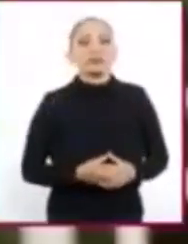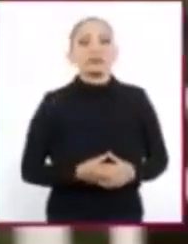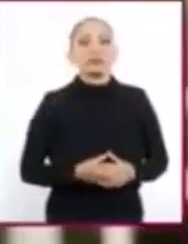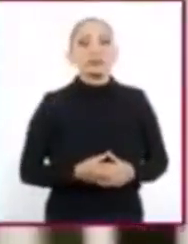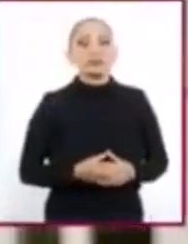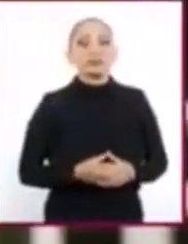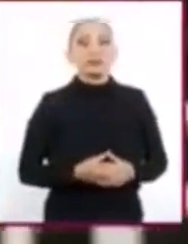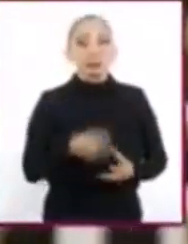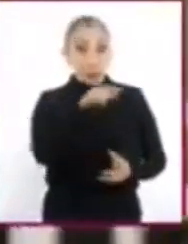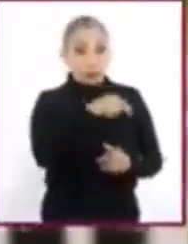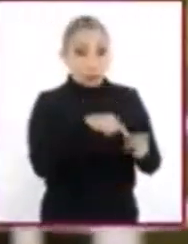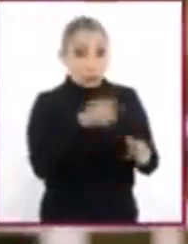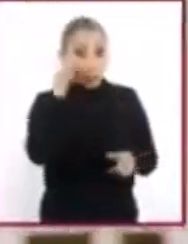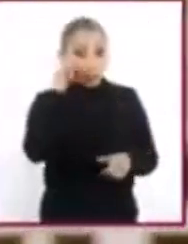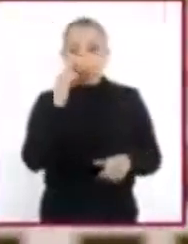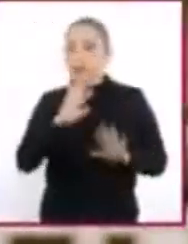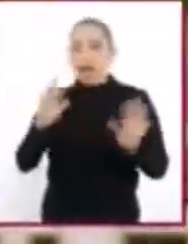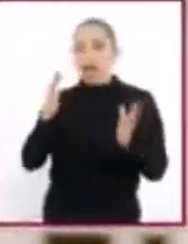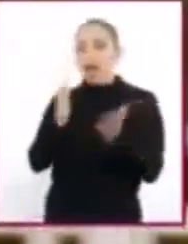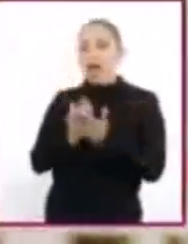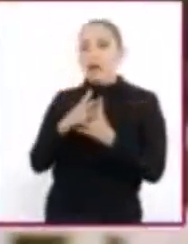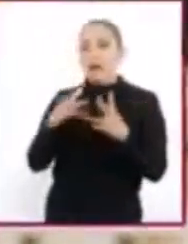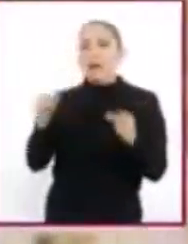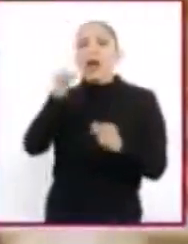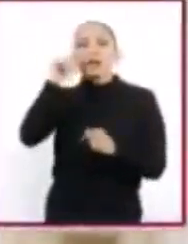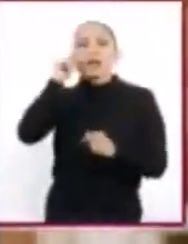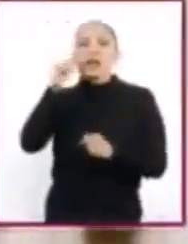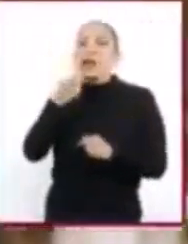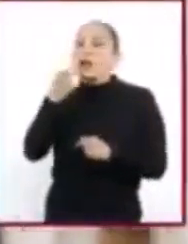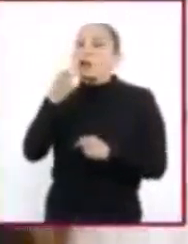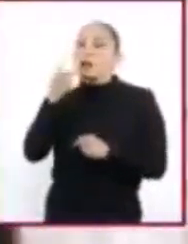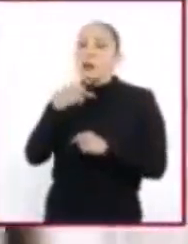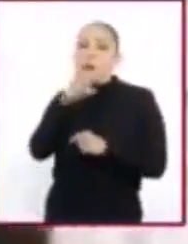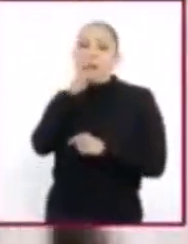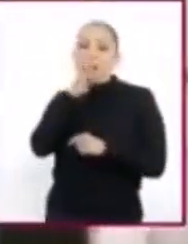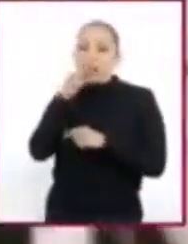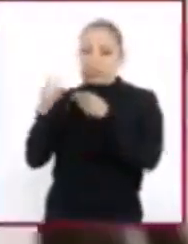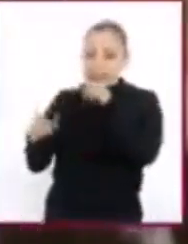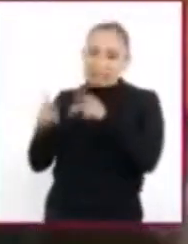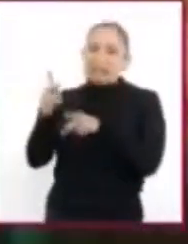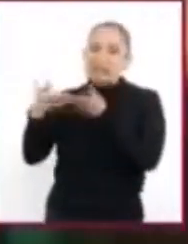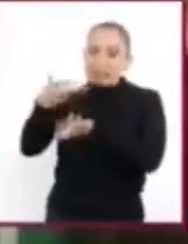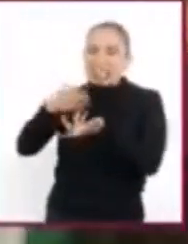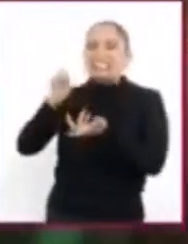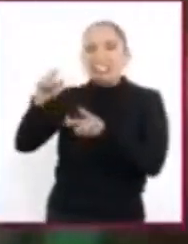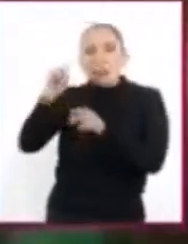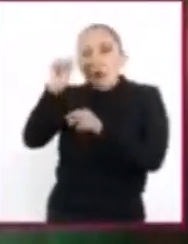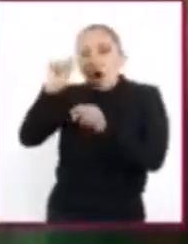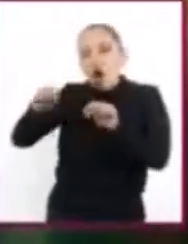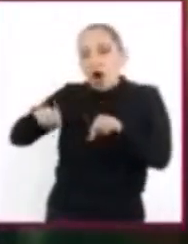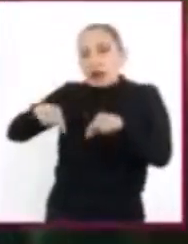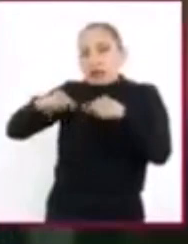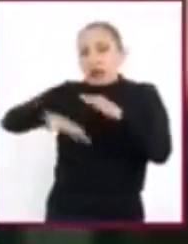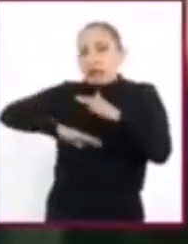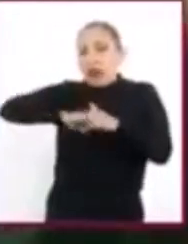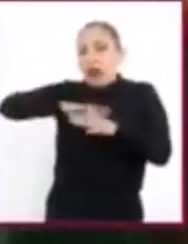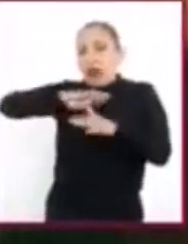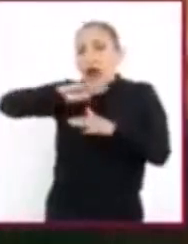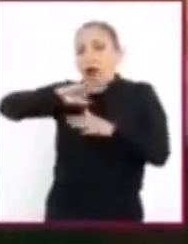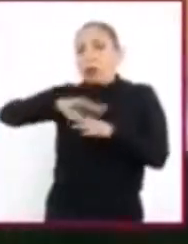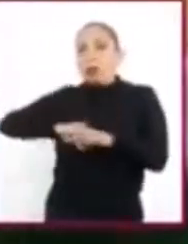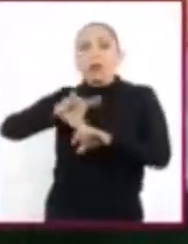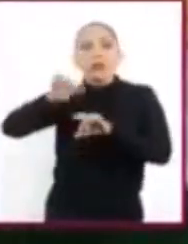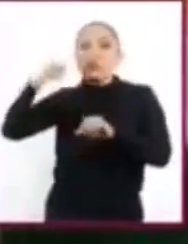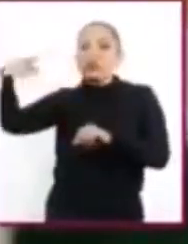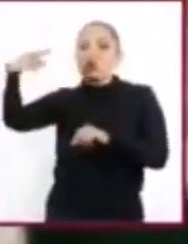¿Y sigues enojada? No, ya no. Ayer hablé con mis padres y, aunque sí, al principio discutimos un poco, finalmente cada quien dio